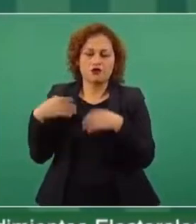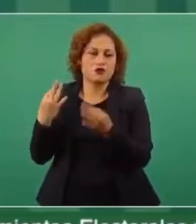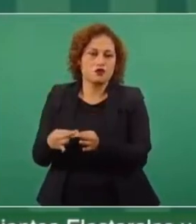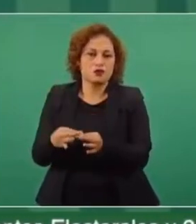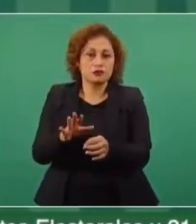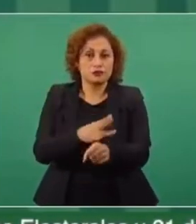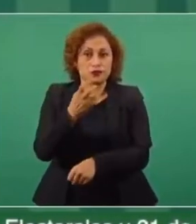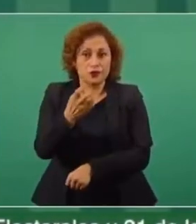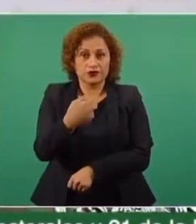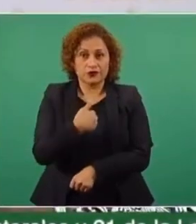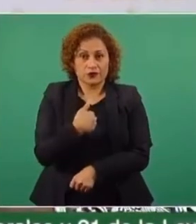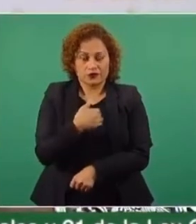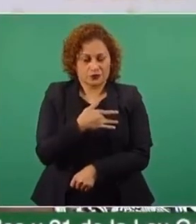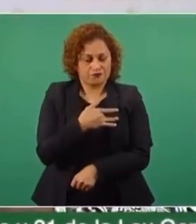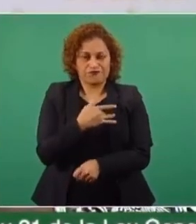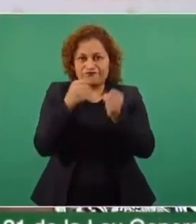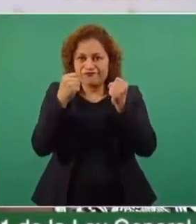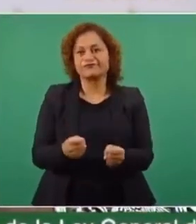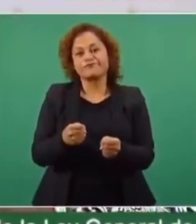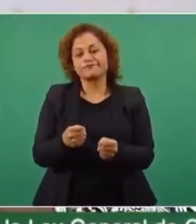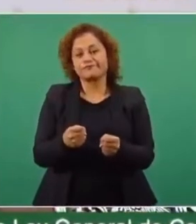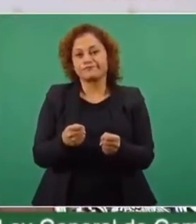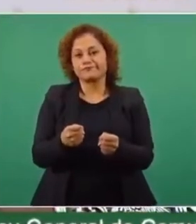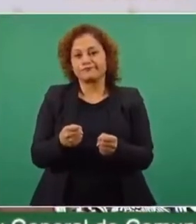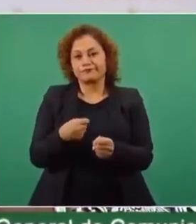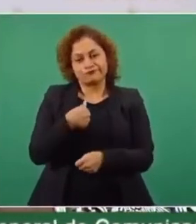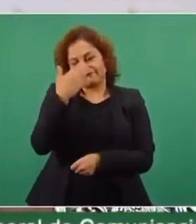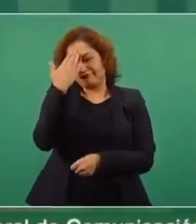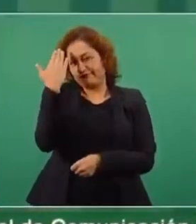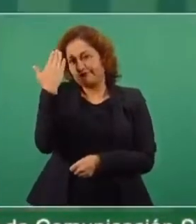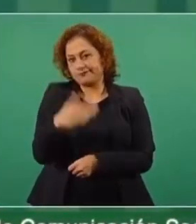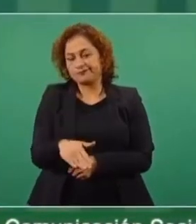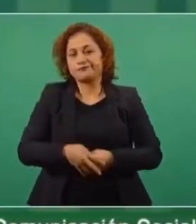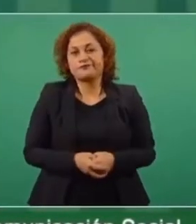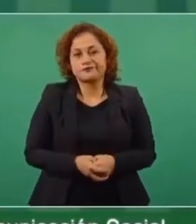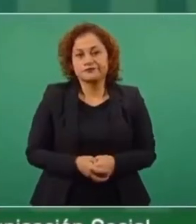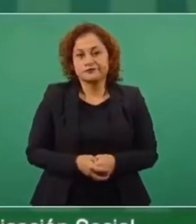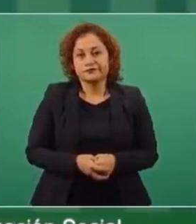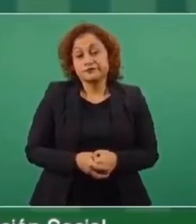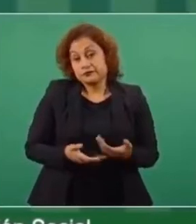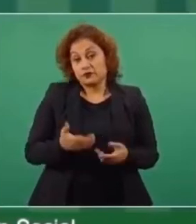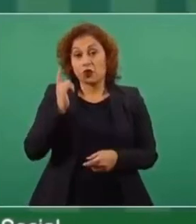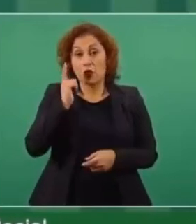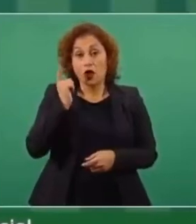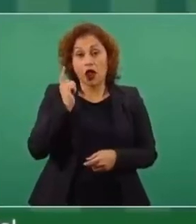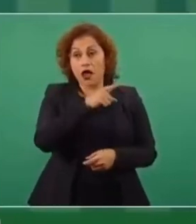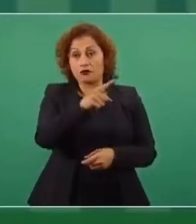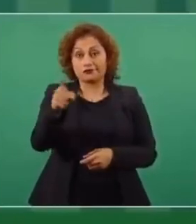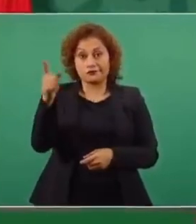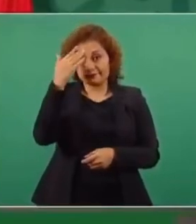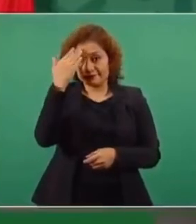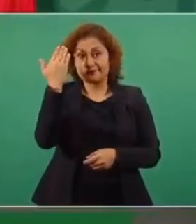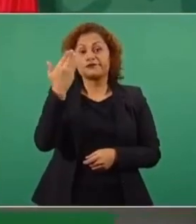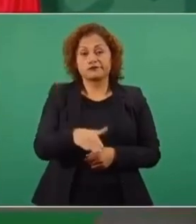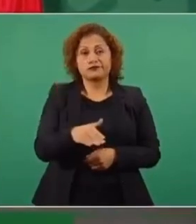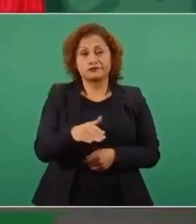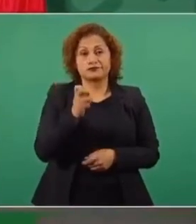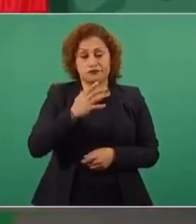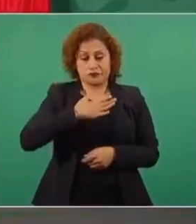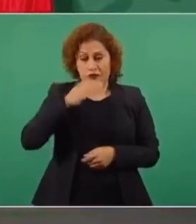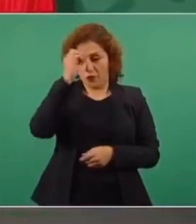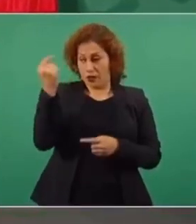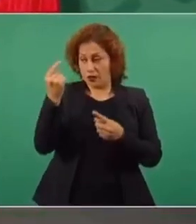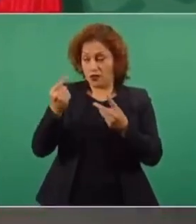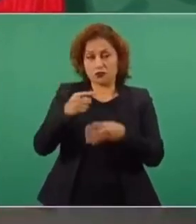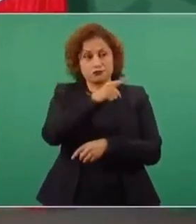absolutamente convencido y ojalá y cada vez se comparta más esta opinión, este punto de